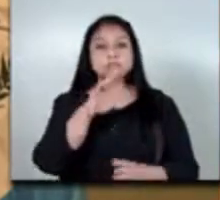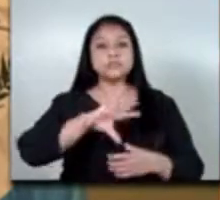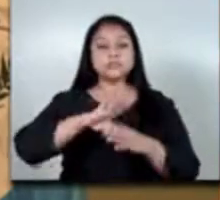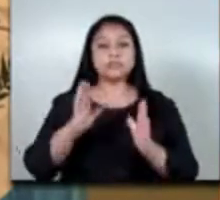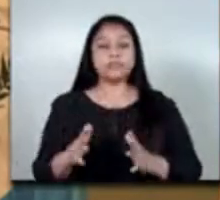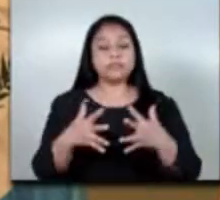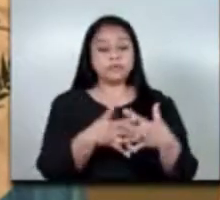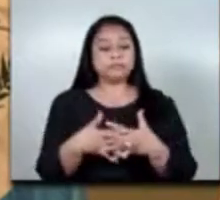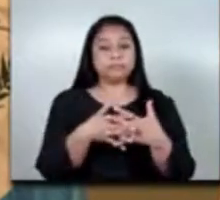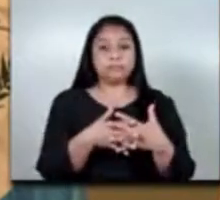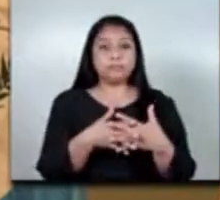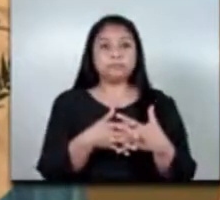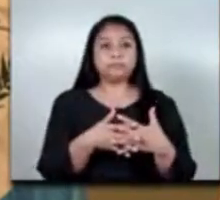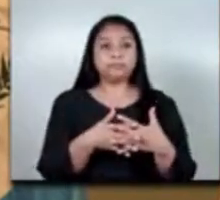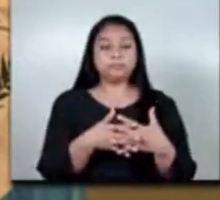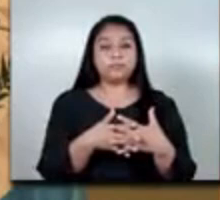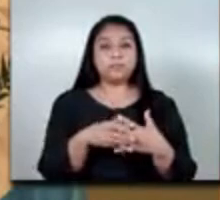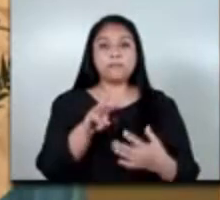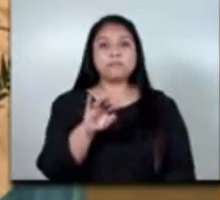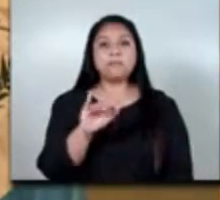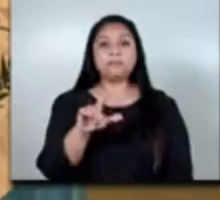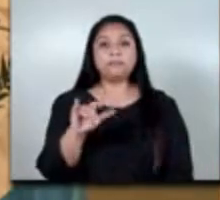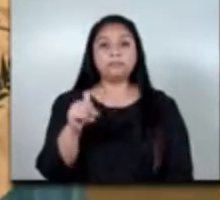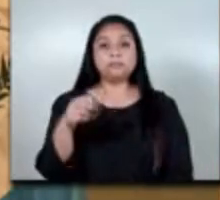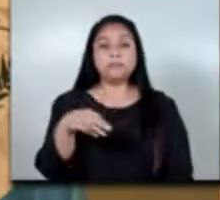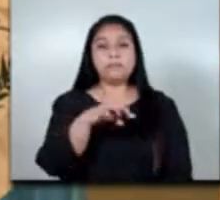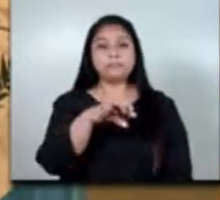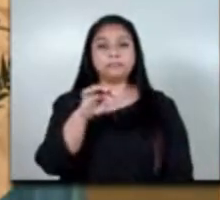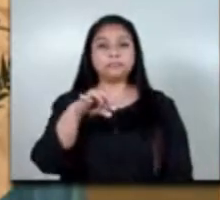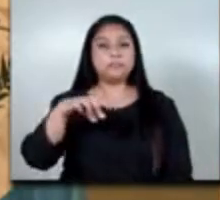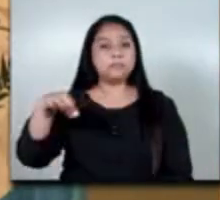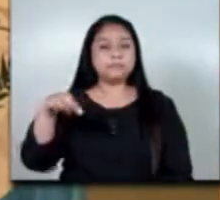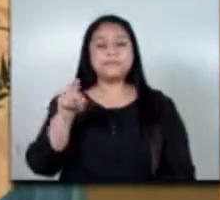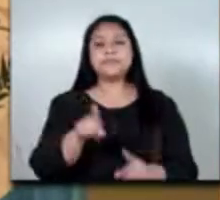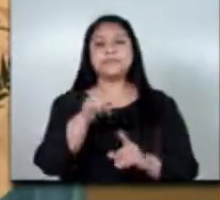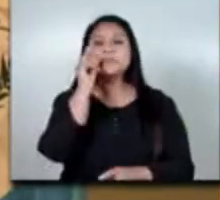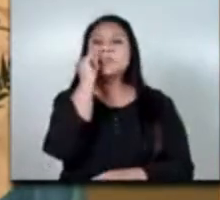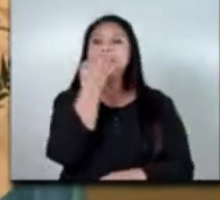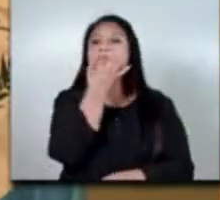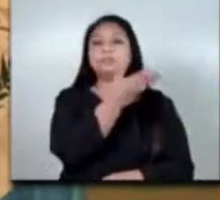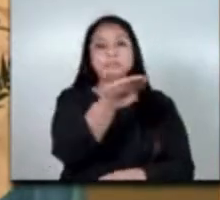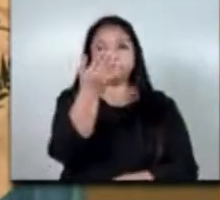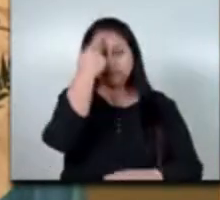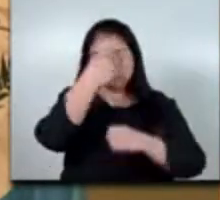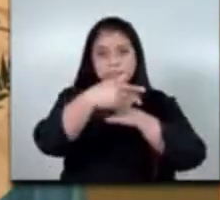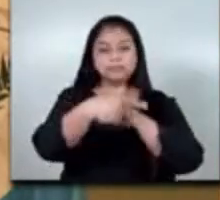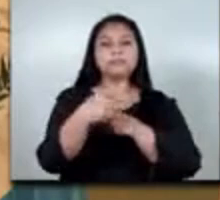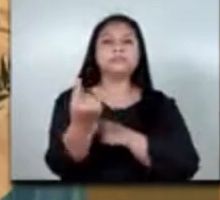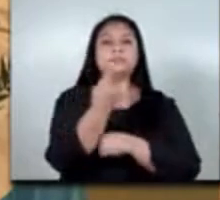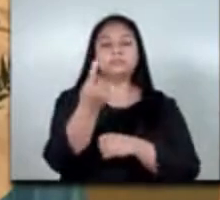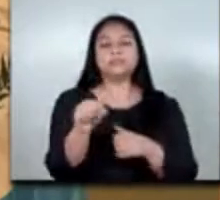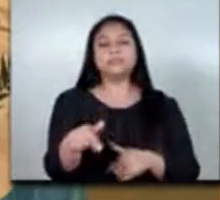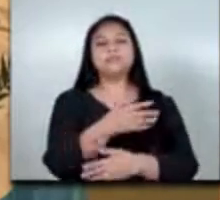estados unidos y unidos William Pop señores y señoras buenas tardes para todos cordiales